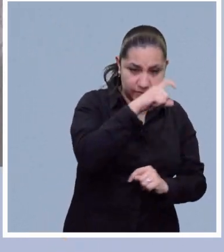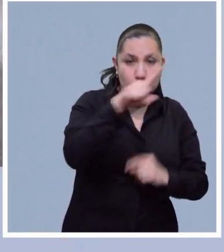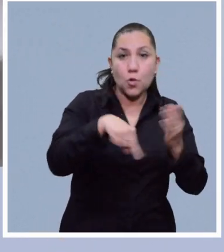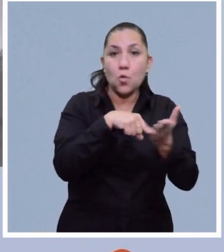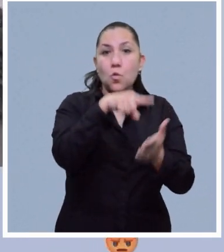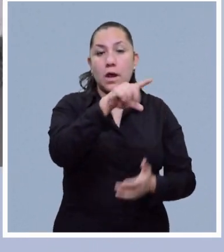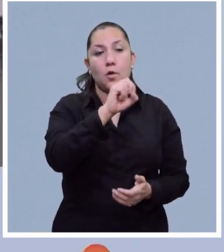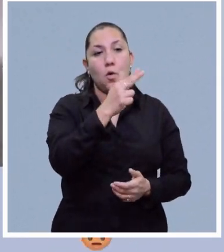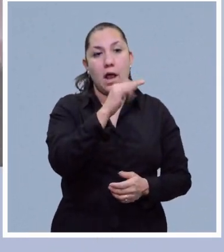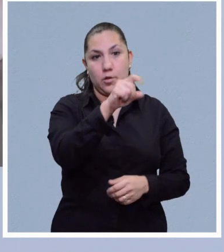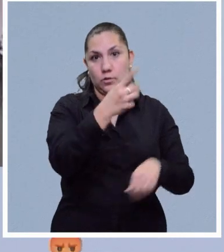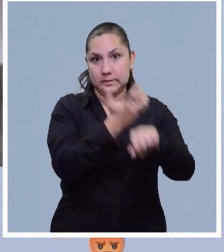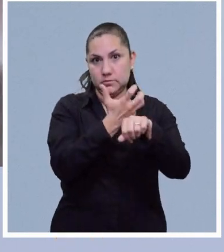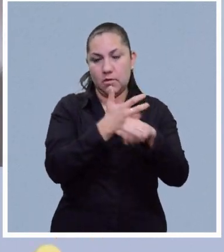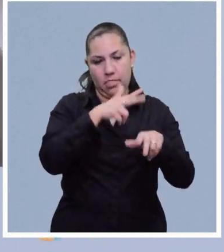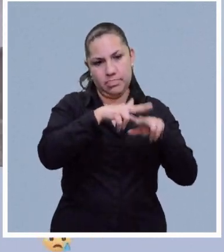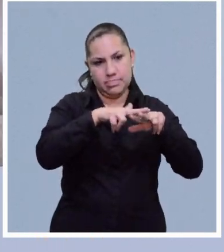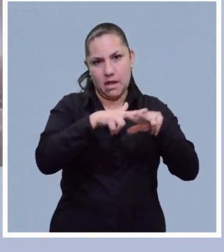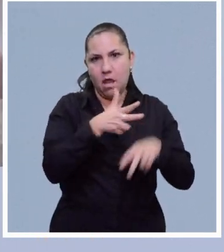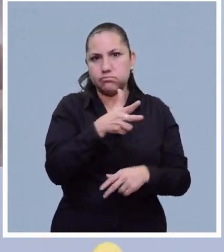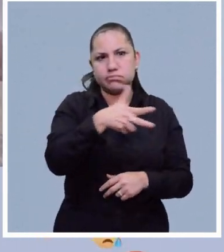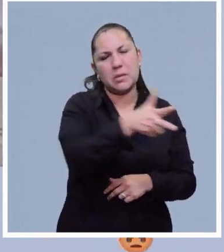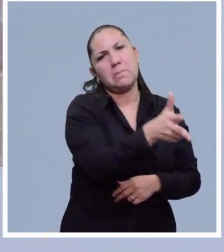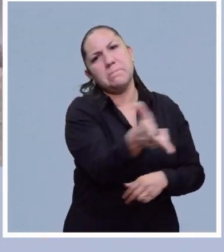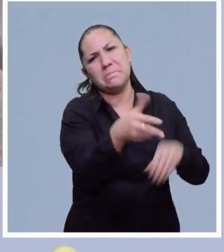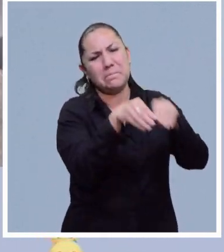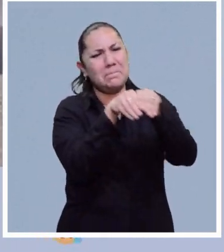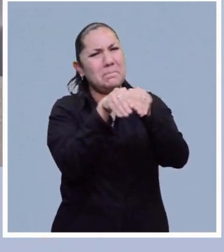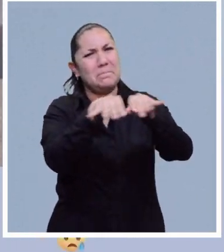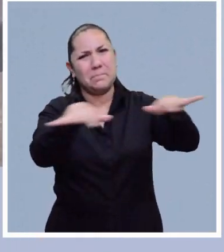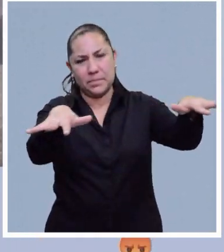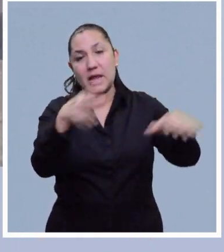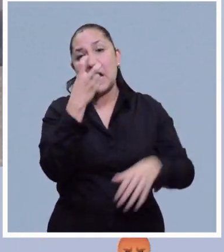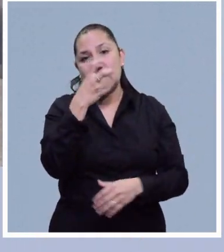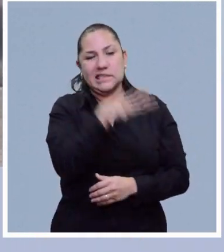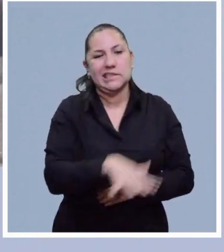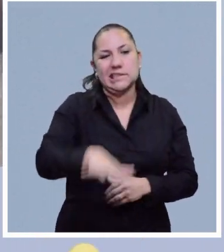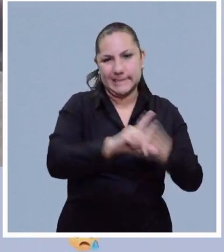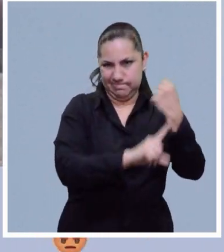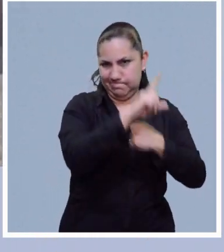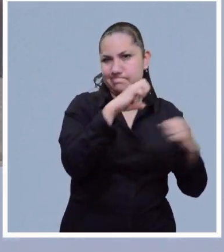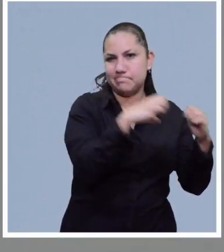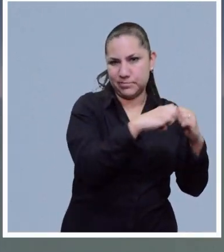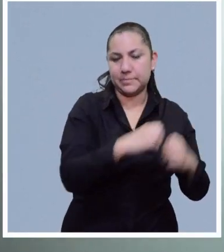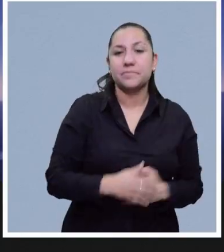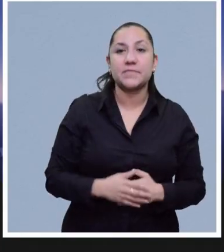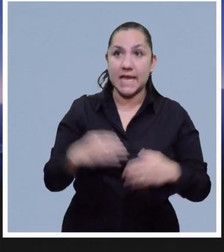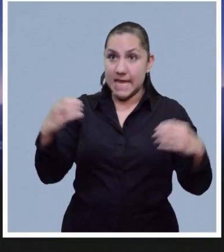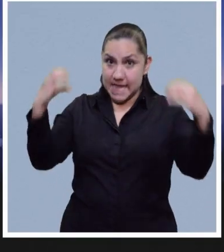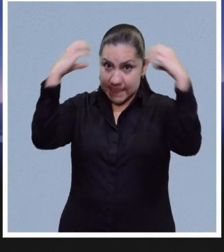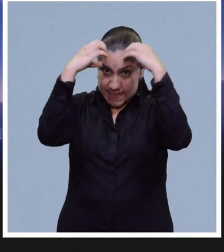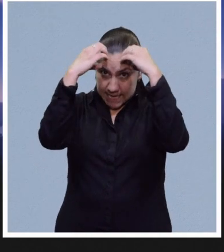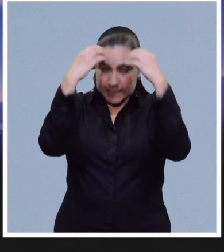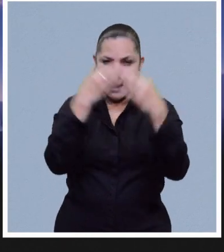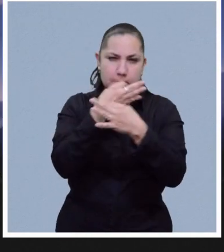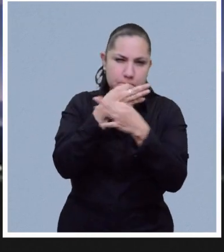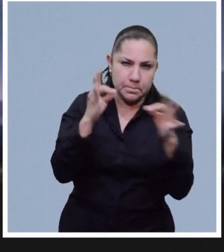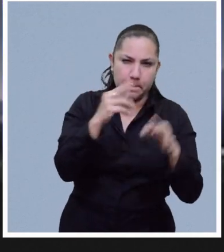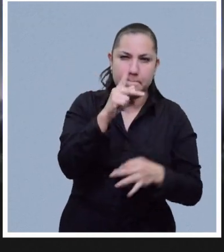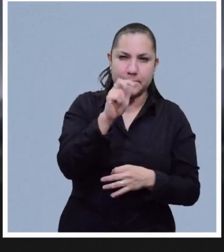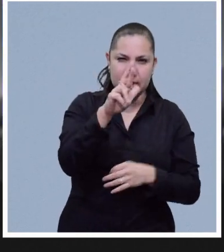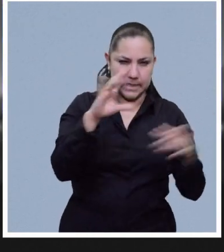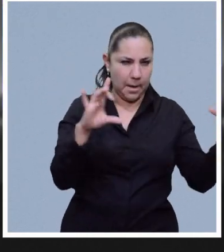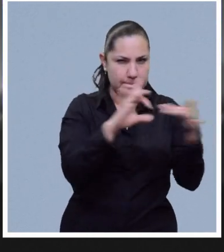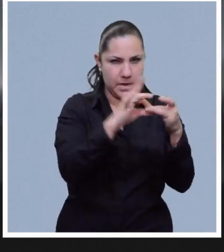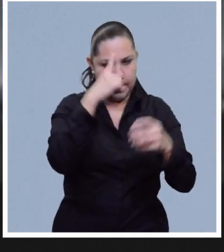Ohio, Estados Unidos tras el descarrilamiento de un tren, lo que provocó una situación de emergencia en la zona. Disney anunció estar trabajando